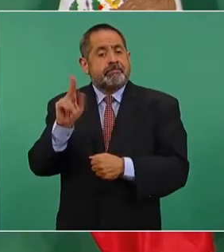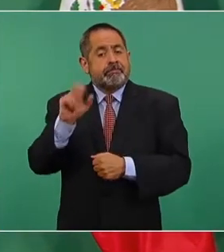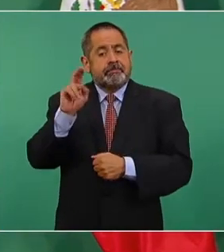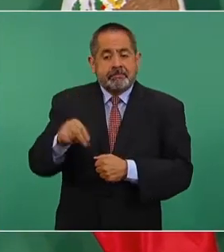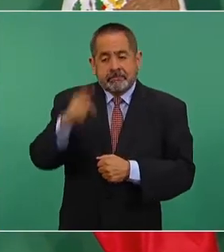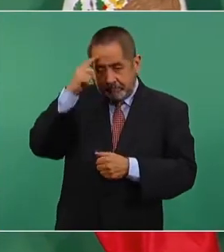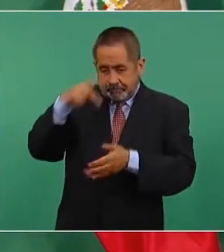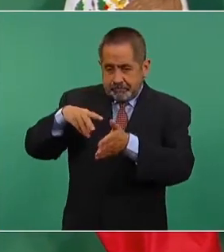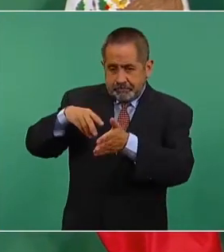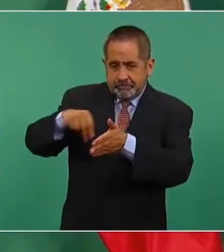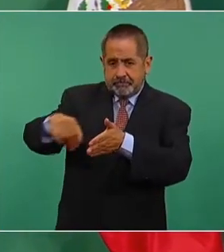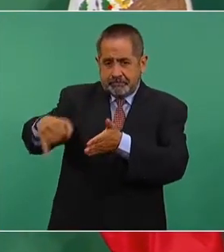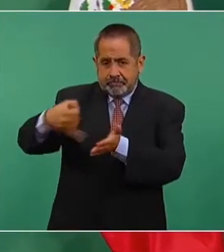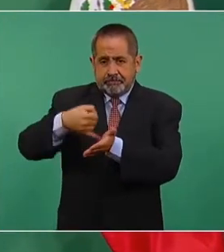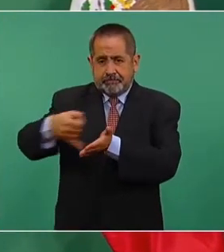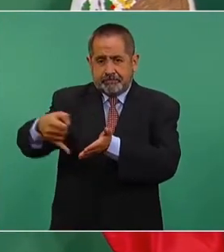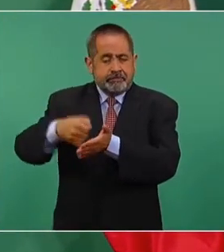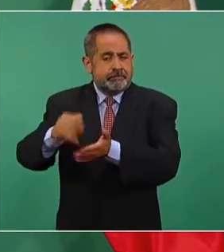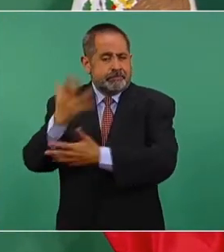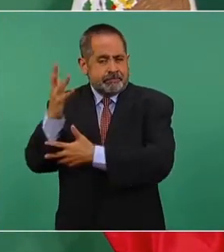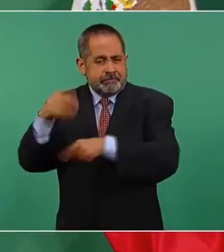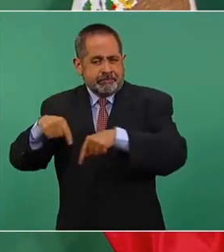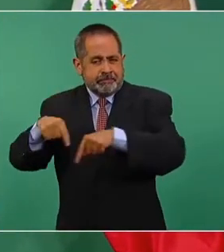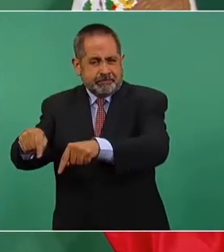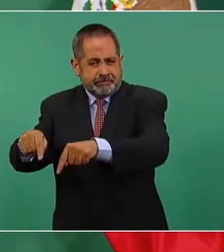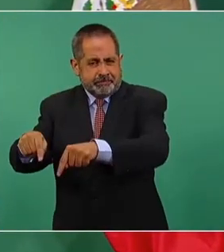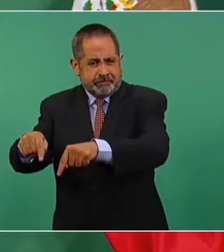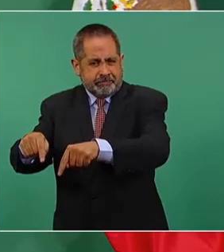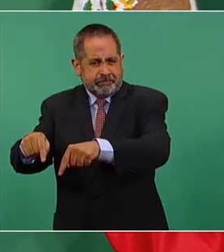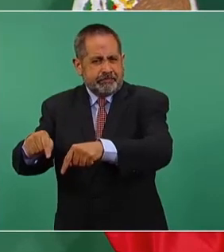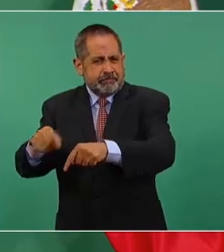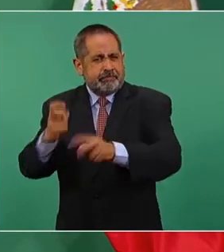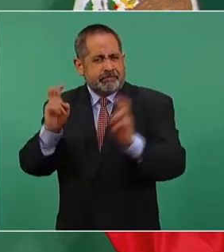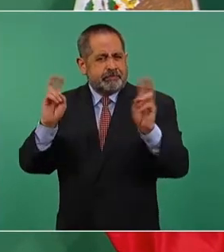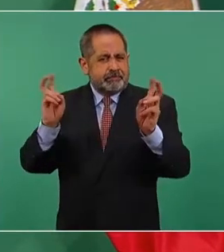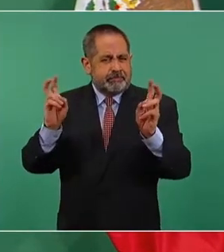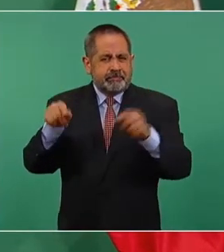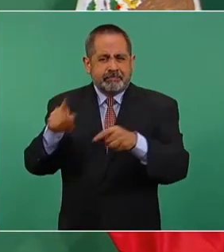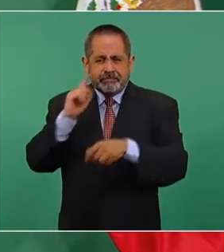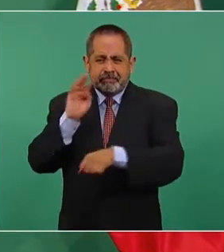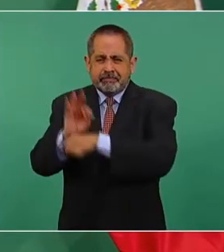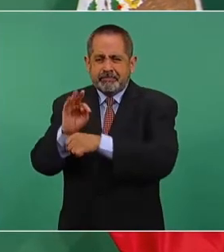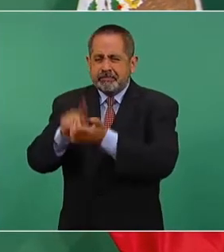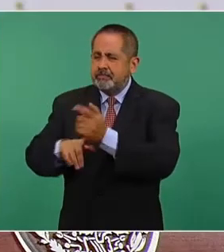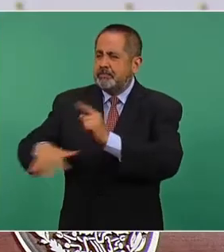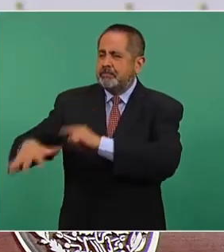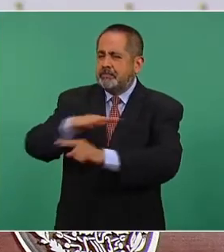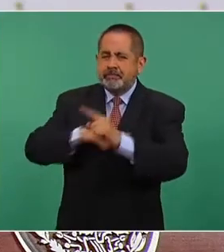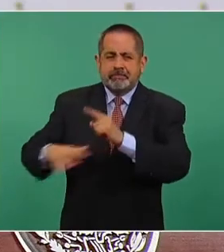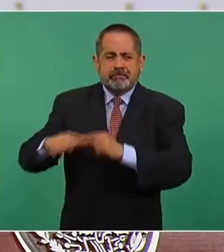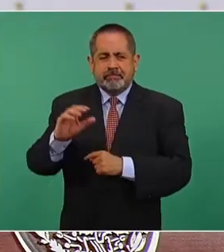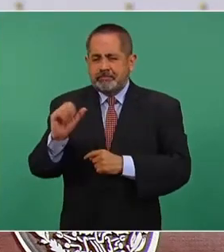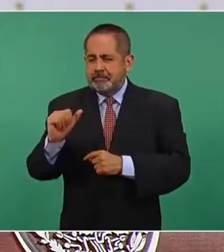en cuanto a la protección del medio ambiente